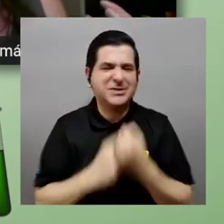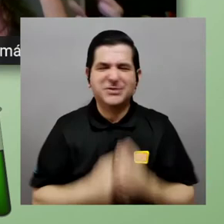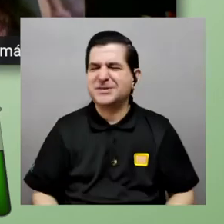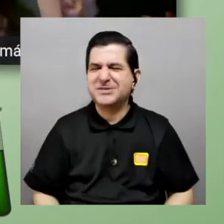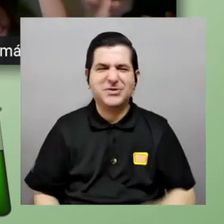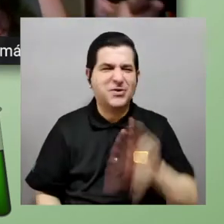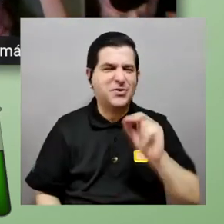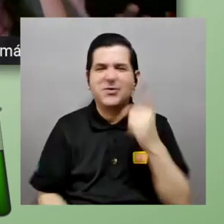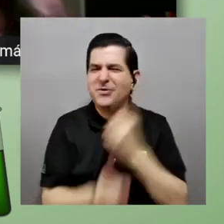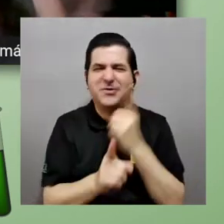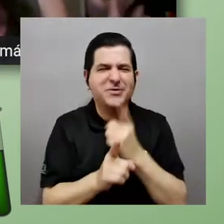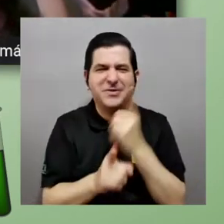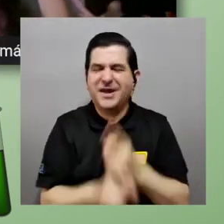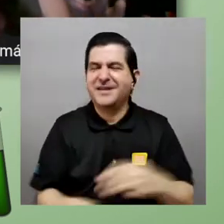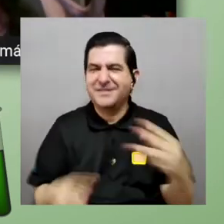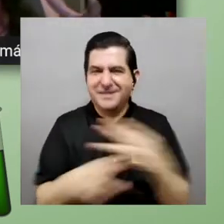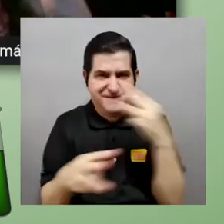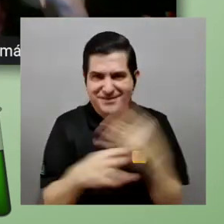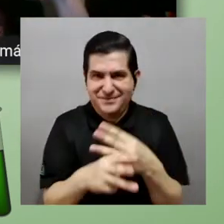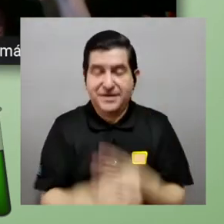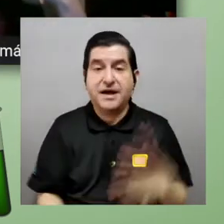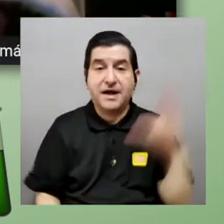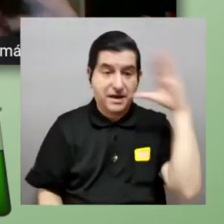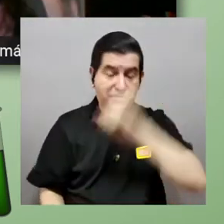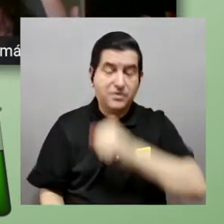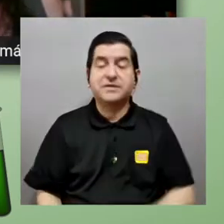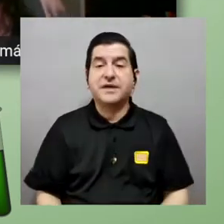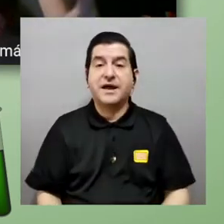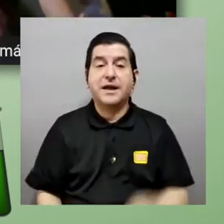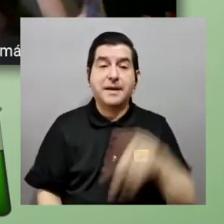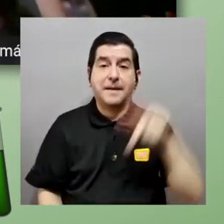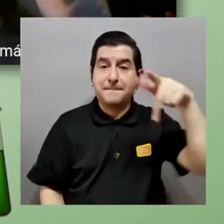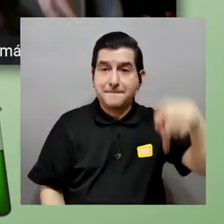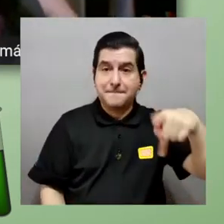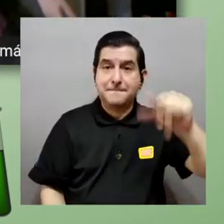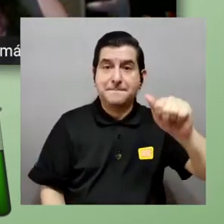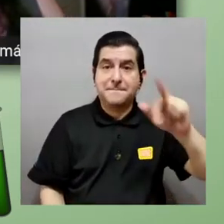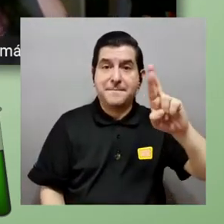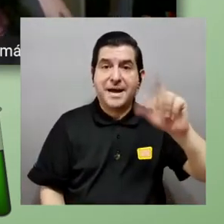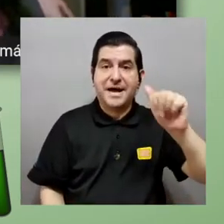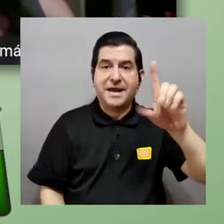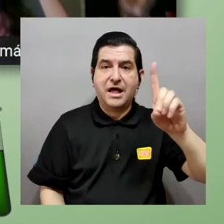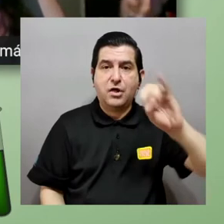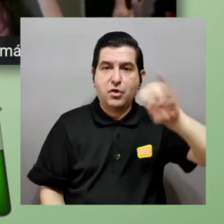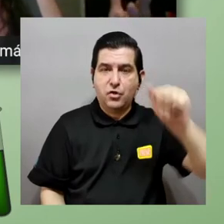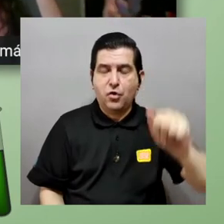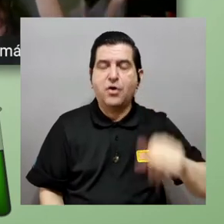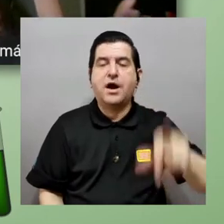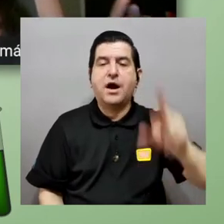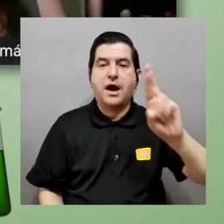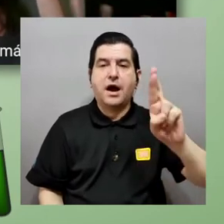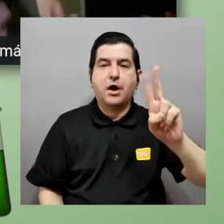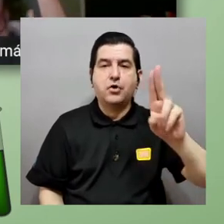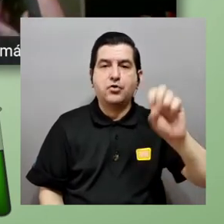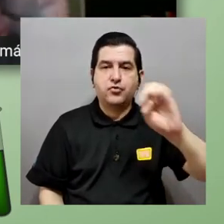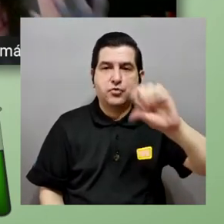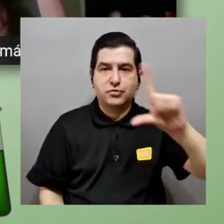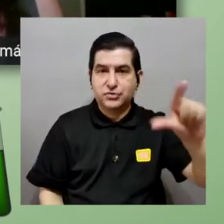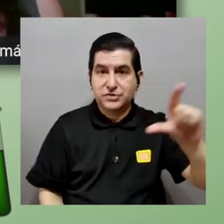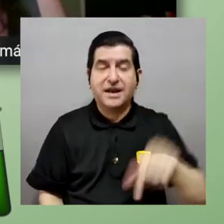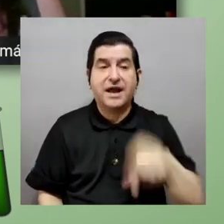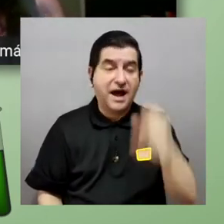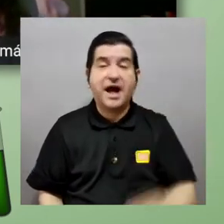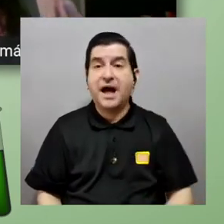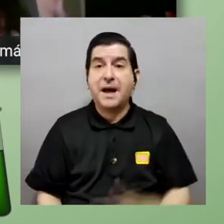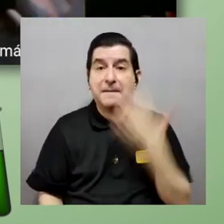matemáticas y eso fue un gran problema de hecho cuando cuando cuando se descubrió la paradoja de russell fue como si se cayera el mundo de la teoría de conjuntos en pedazos porque no